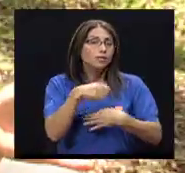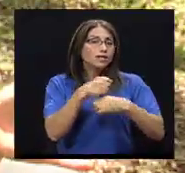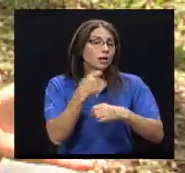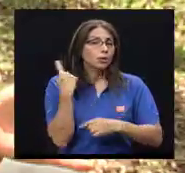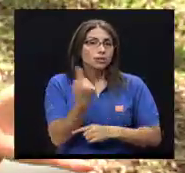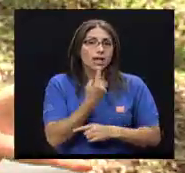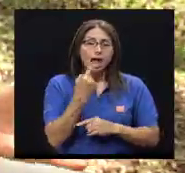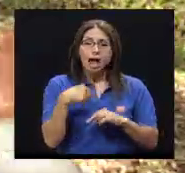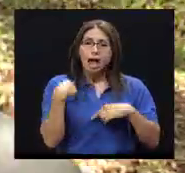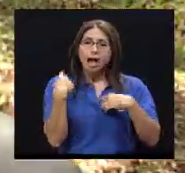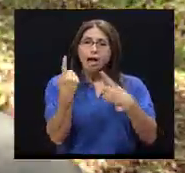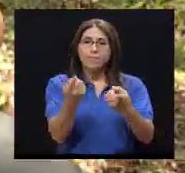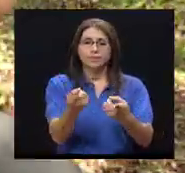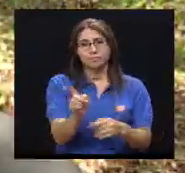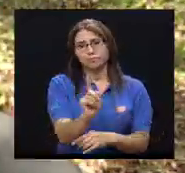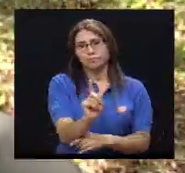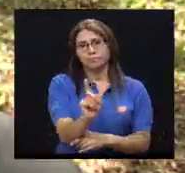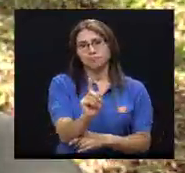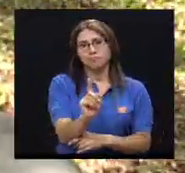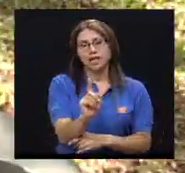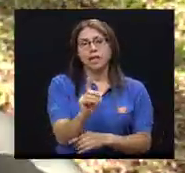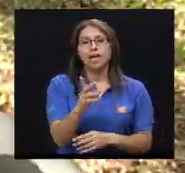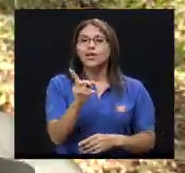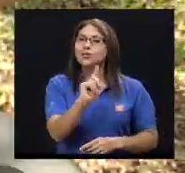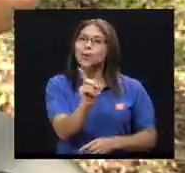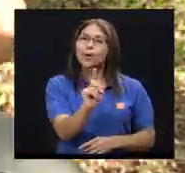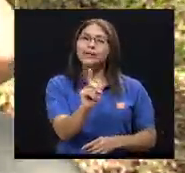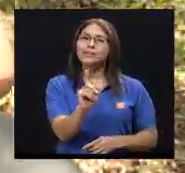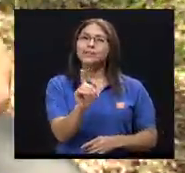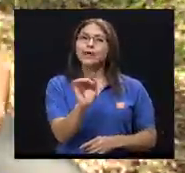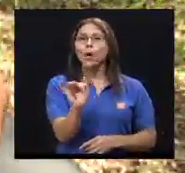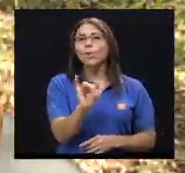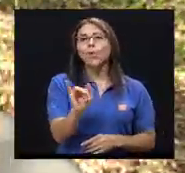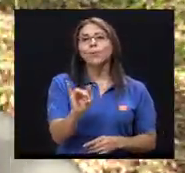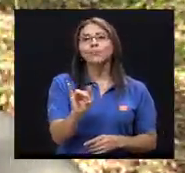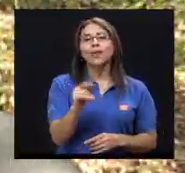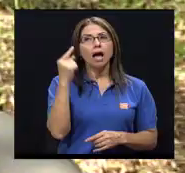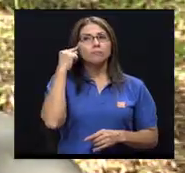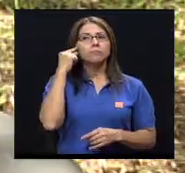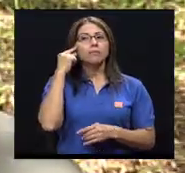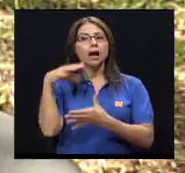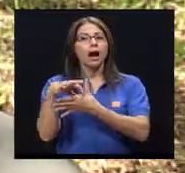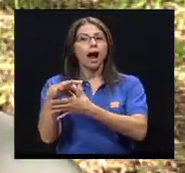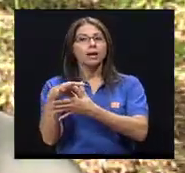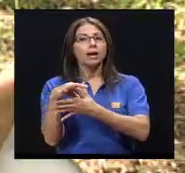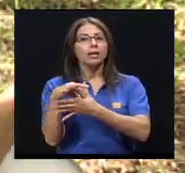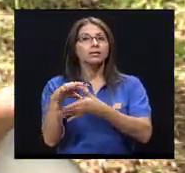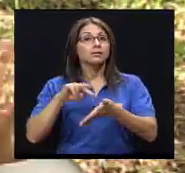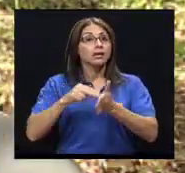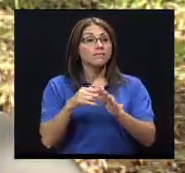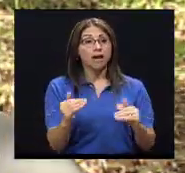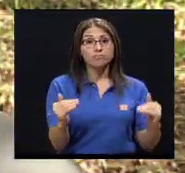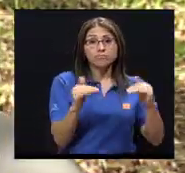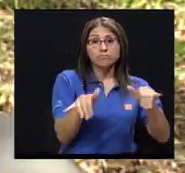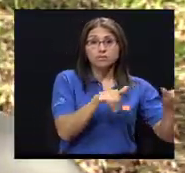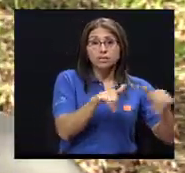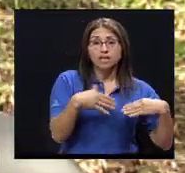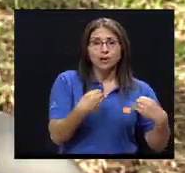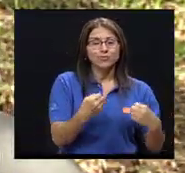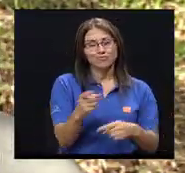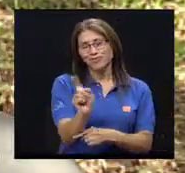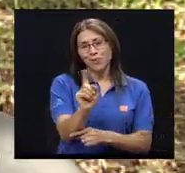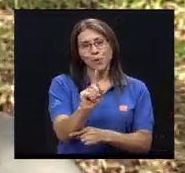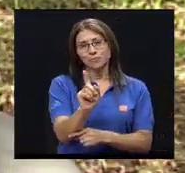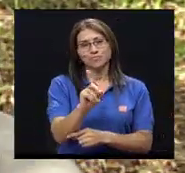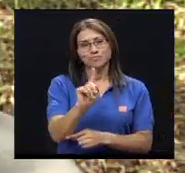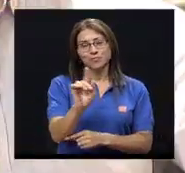seguir haciendo. No lo tenemos como carne igual salud, no. Esos son los más grandes mitos que hay.